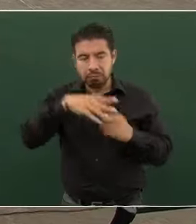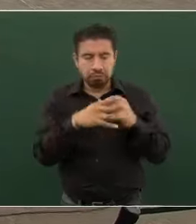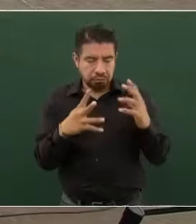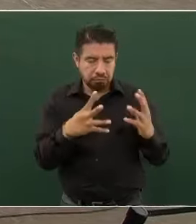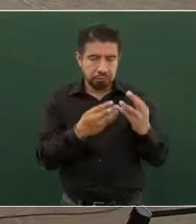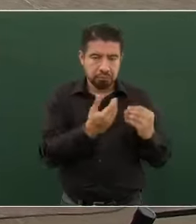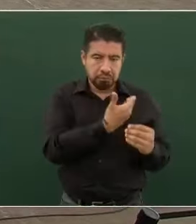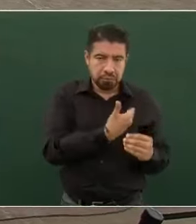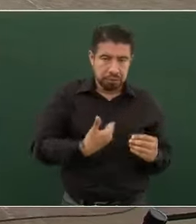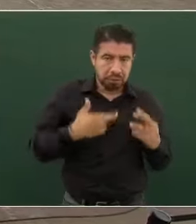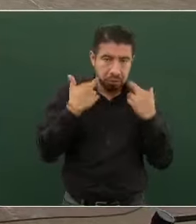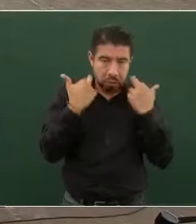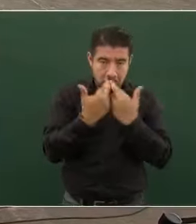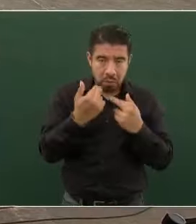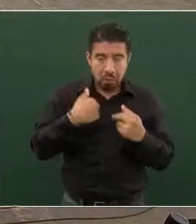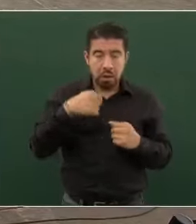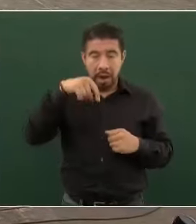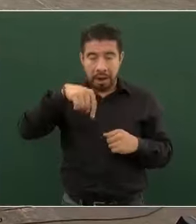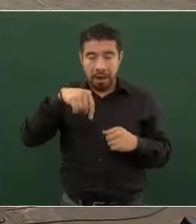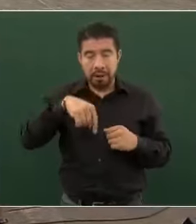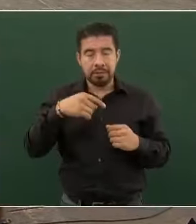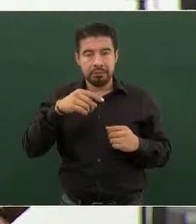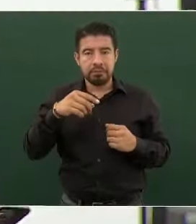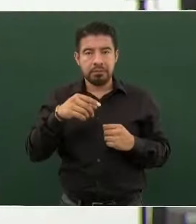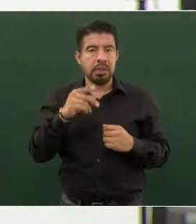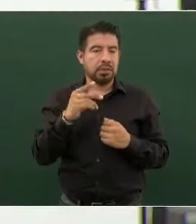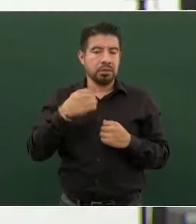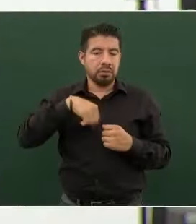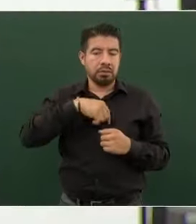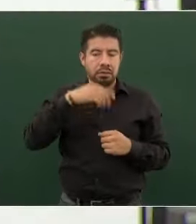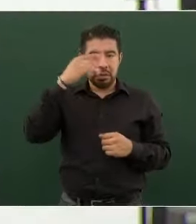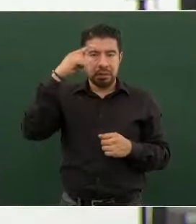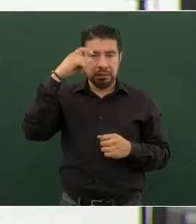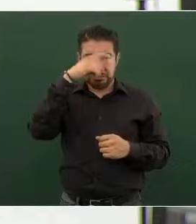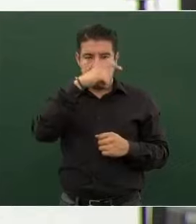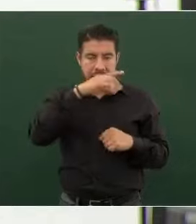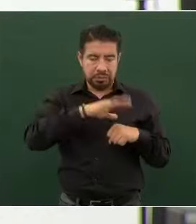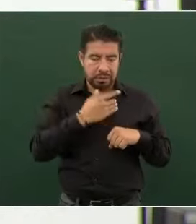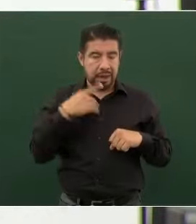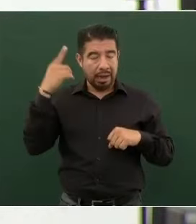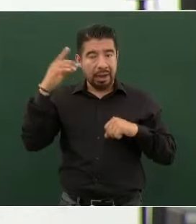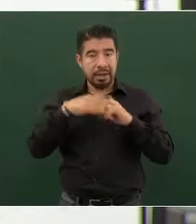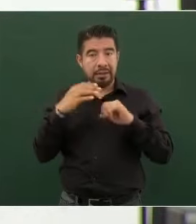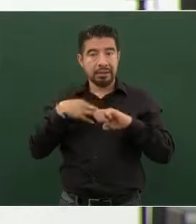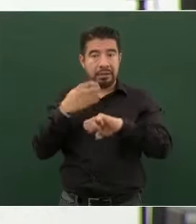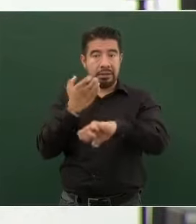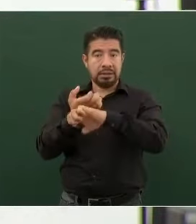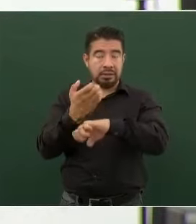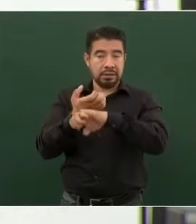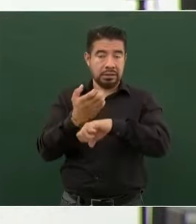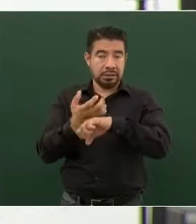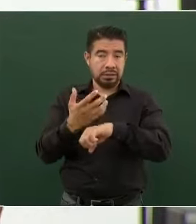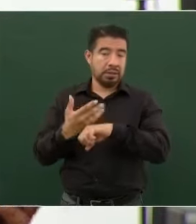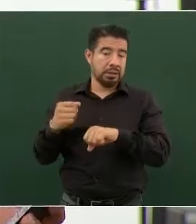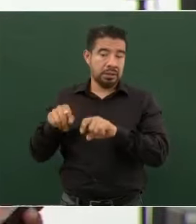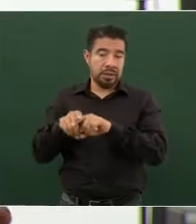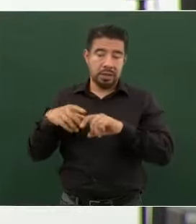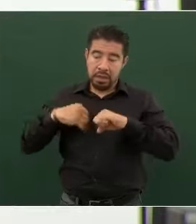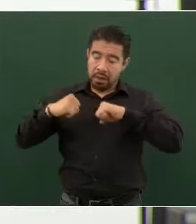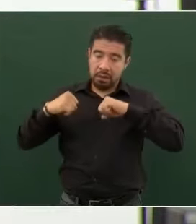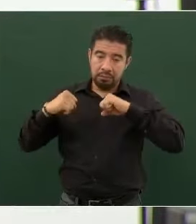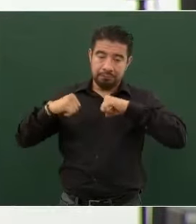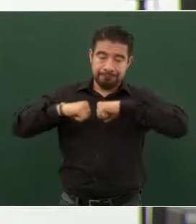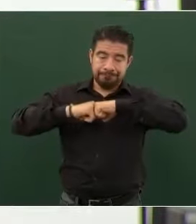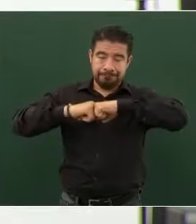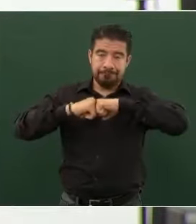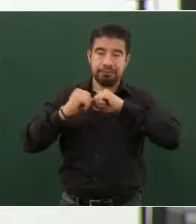un fenómeno muy difícil porque en Estados Unidos hay una gran barrera que impide el paso y esto se hace que genere una crisis social tanto en el norte